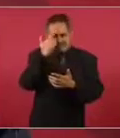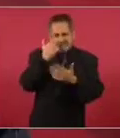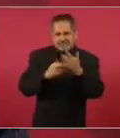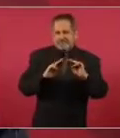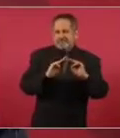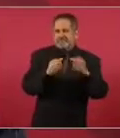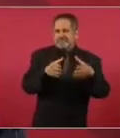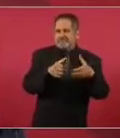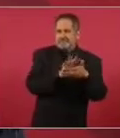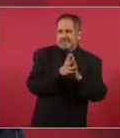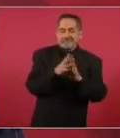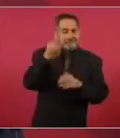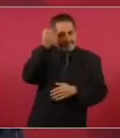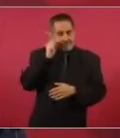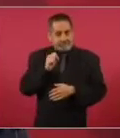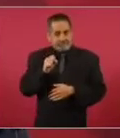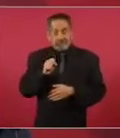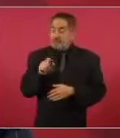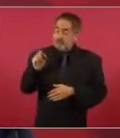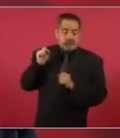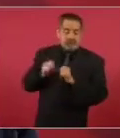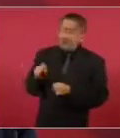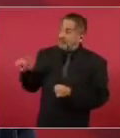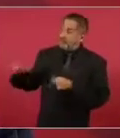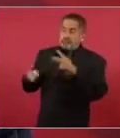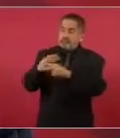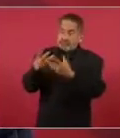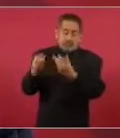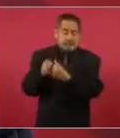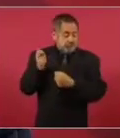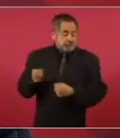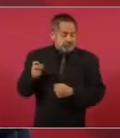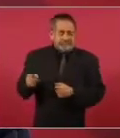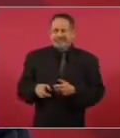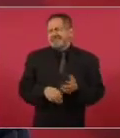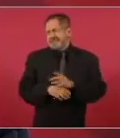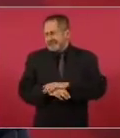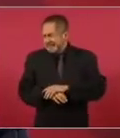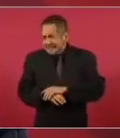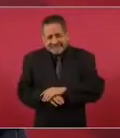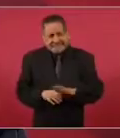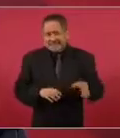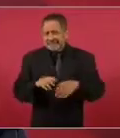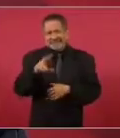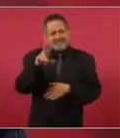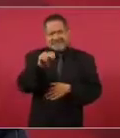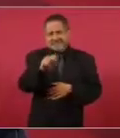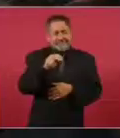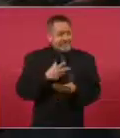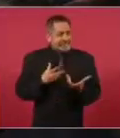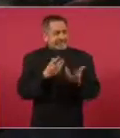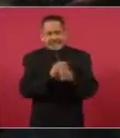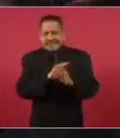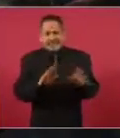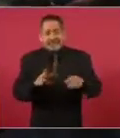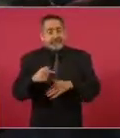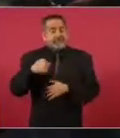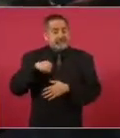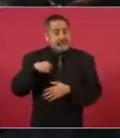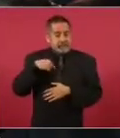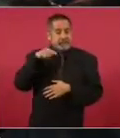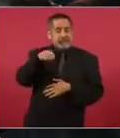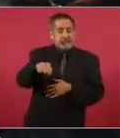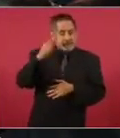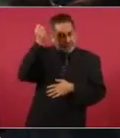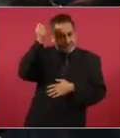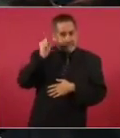pues no, voy a Sinaloa porque es un